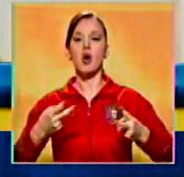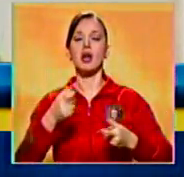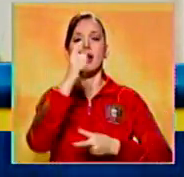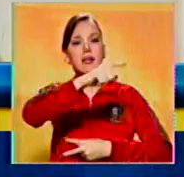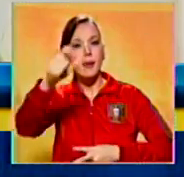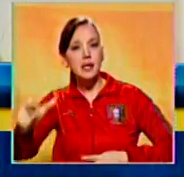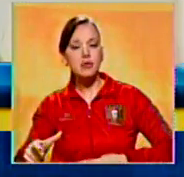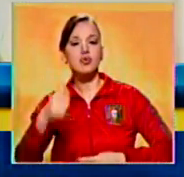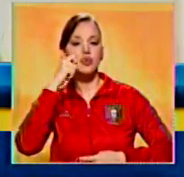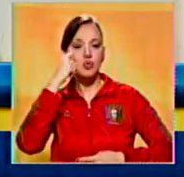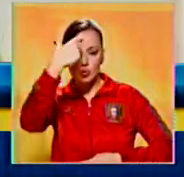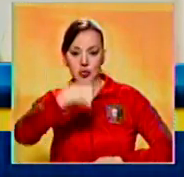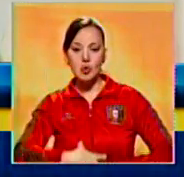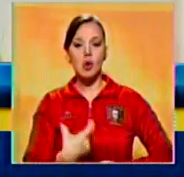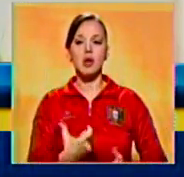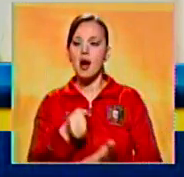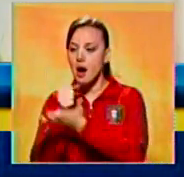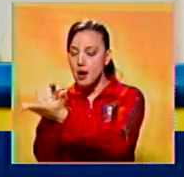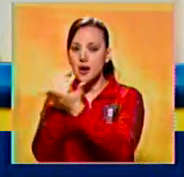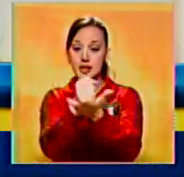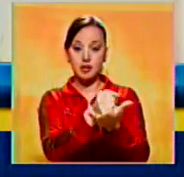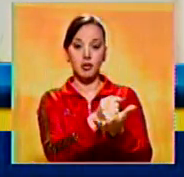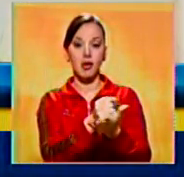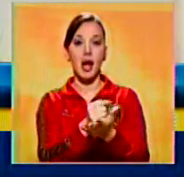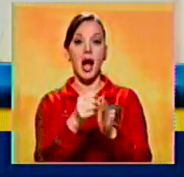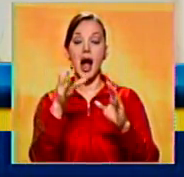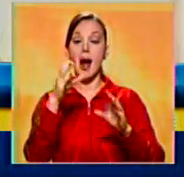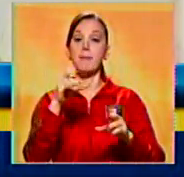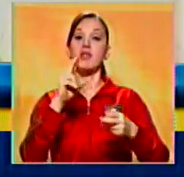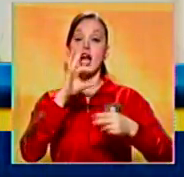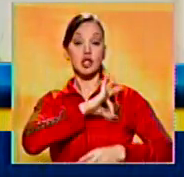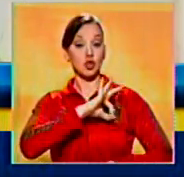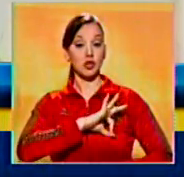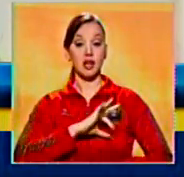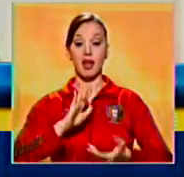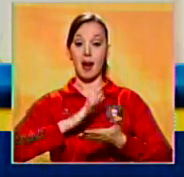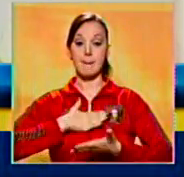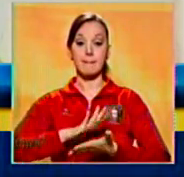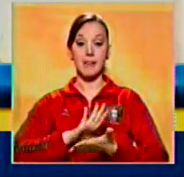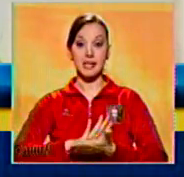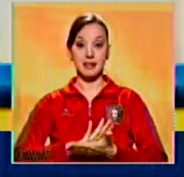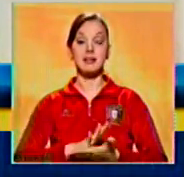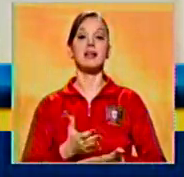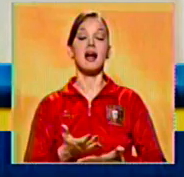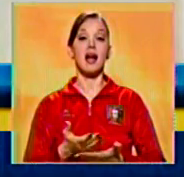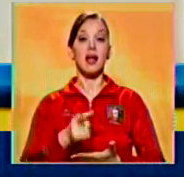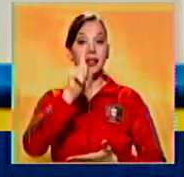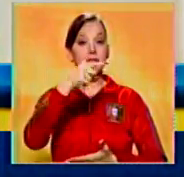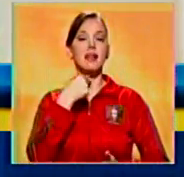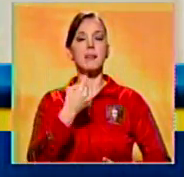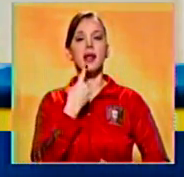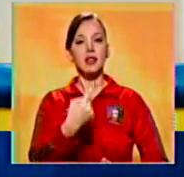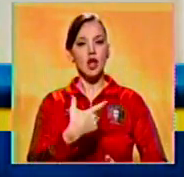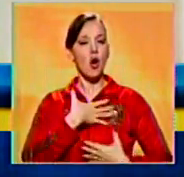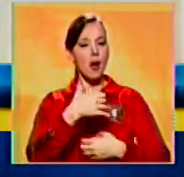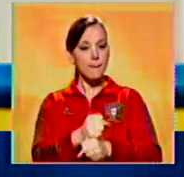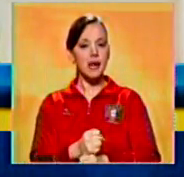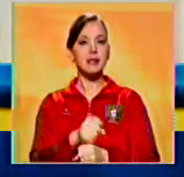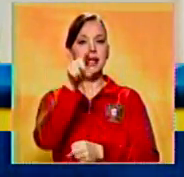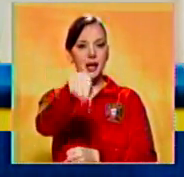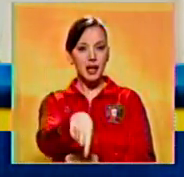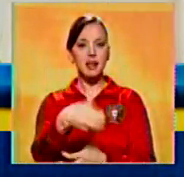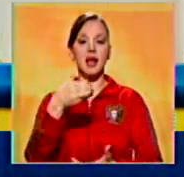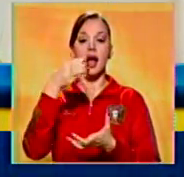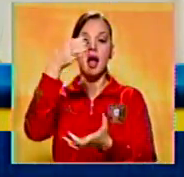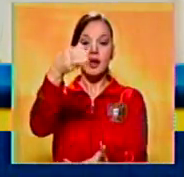persona humana y ayudan a construir una sociedad pacífica y fraterna. Manifestó su esperanza de que esta Copa del Mundo se transforme